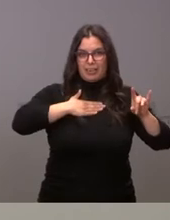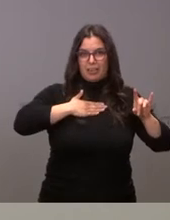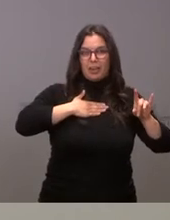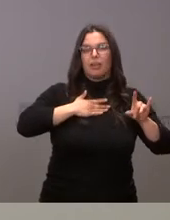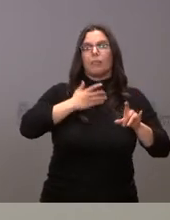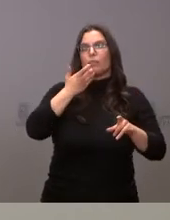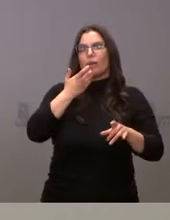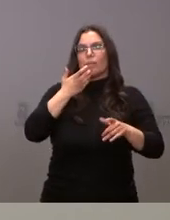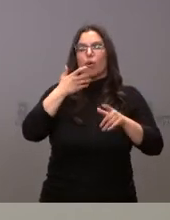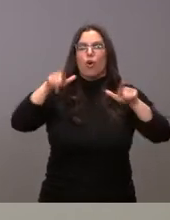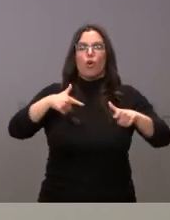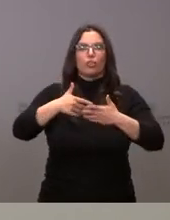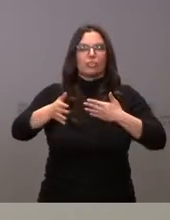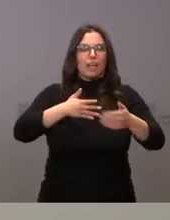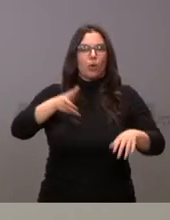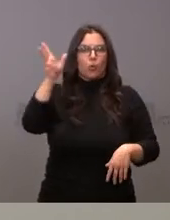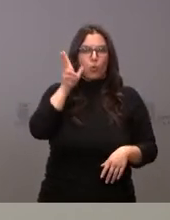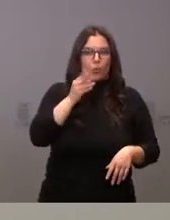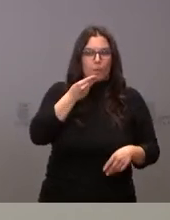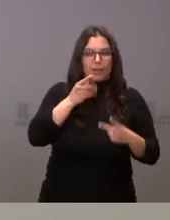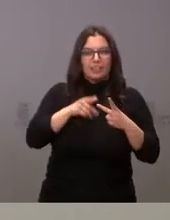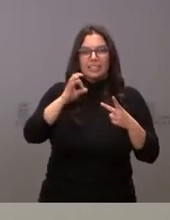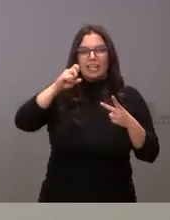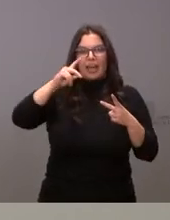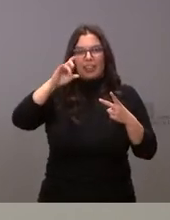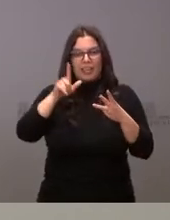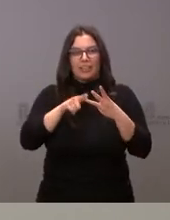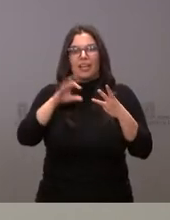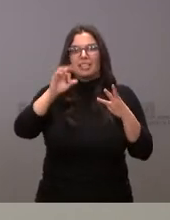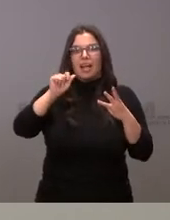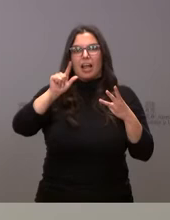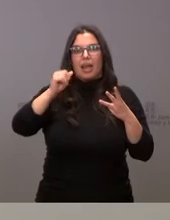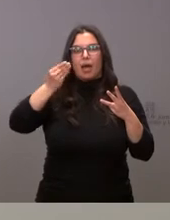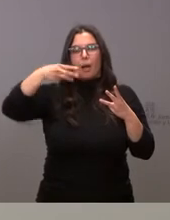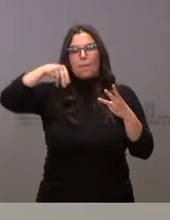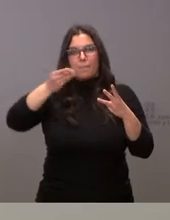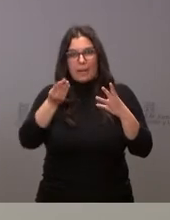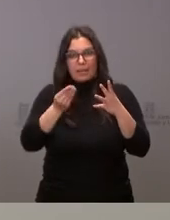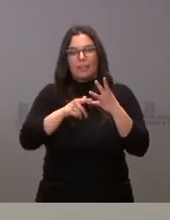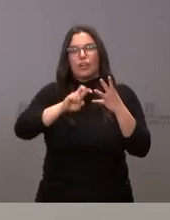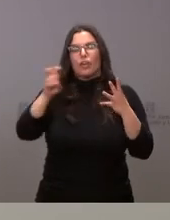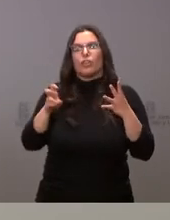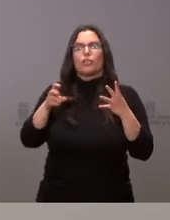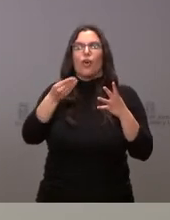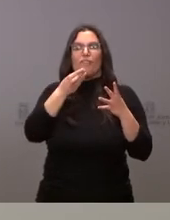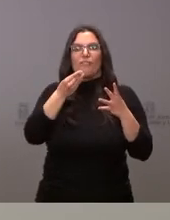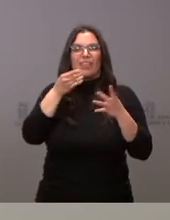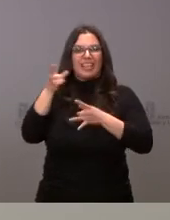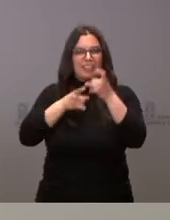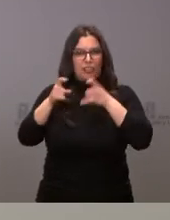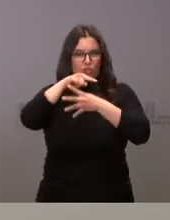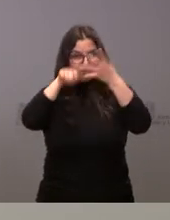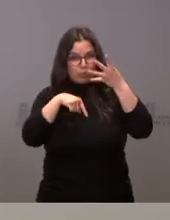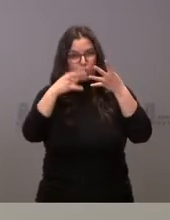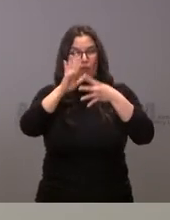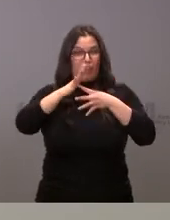Salón Gourmets, Fenabin, Salamac y Fruit Attraction. Tienen ustedes cuándo es la